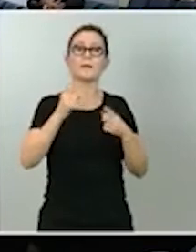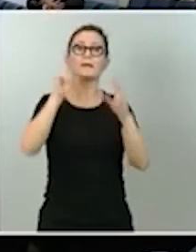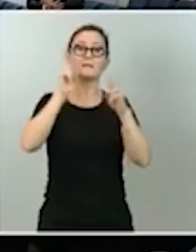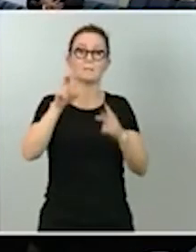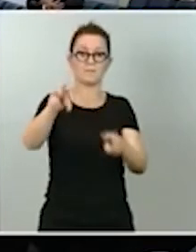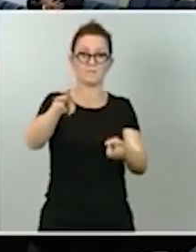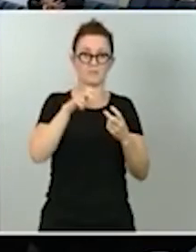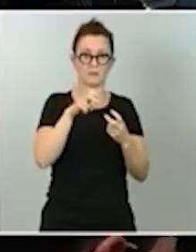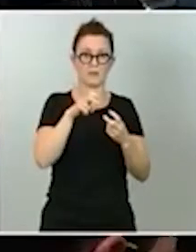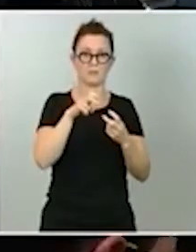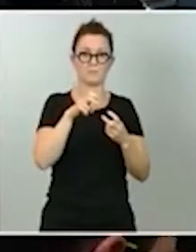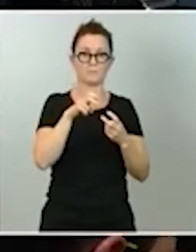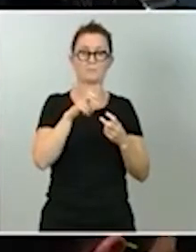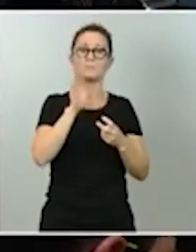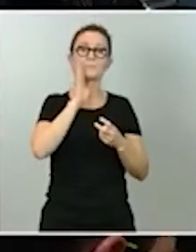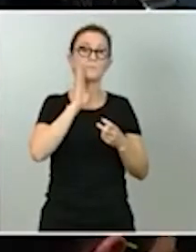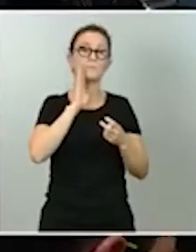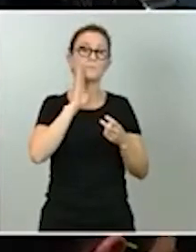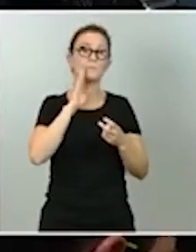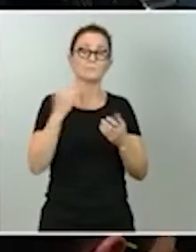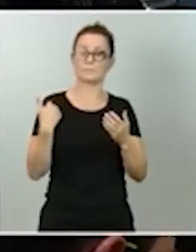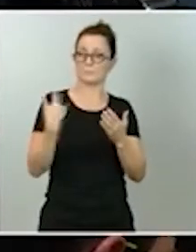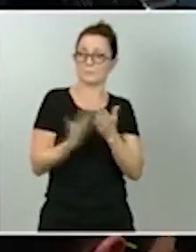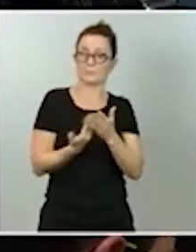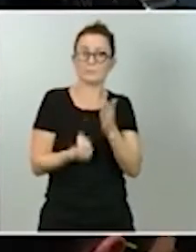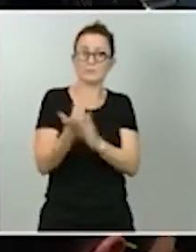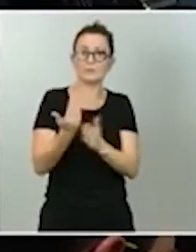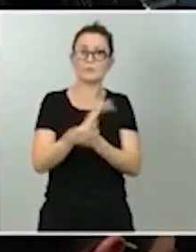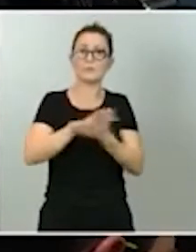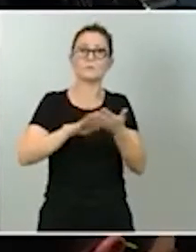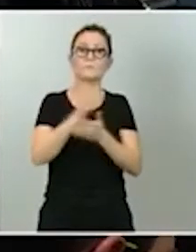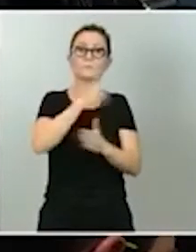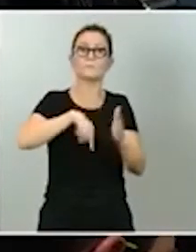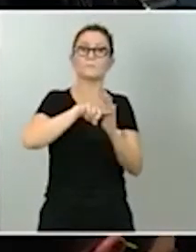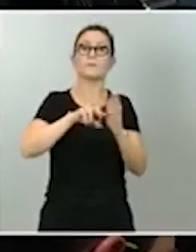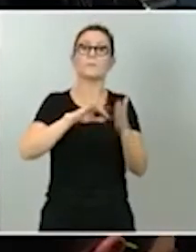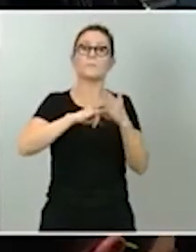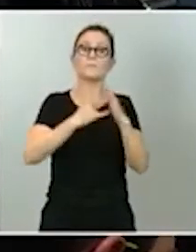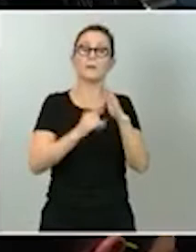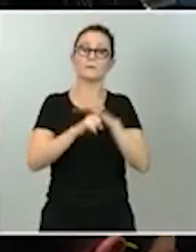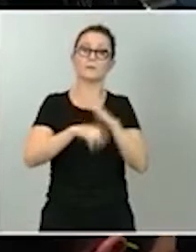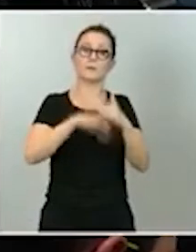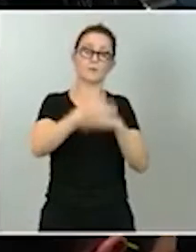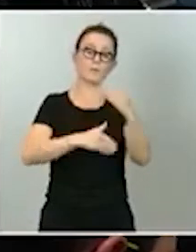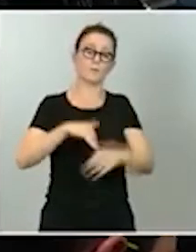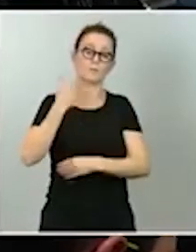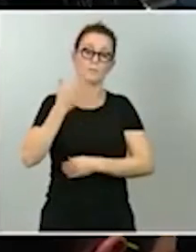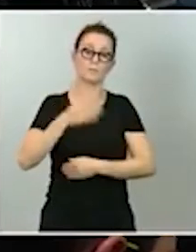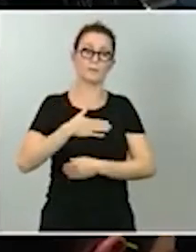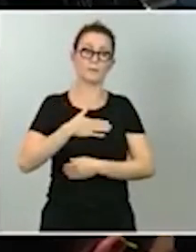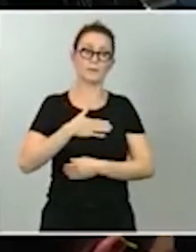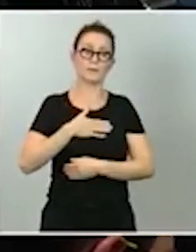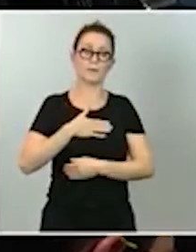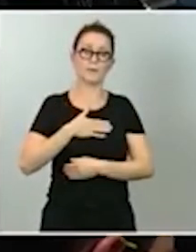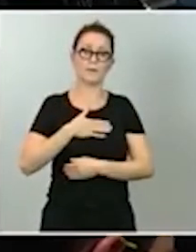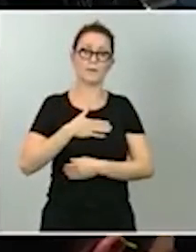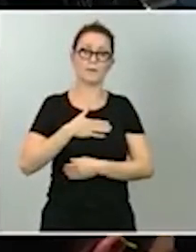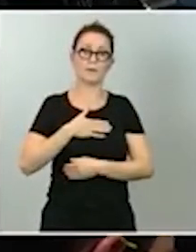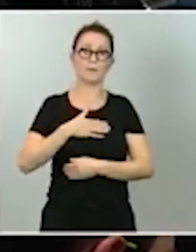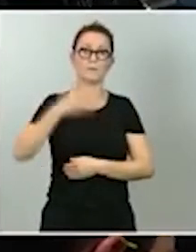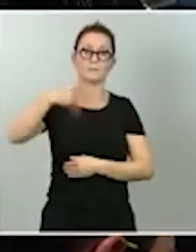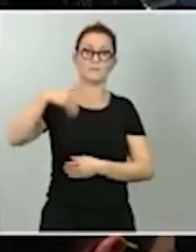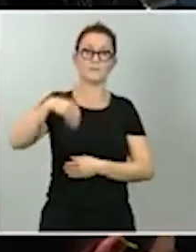Uno de los puntos, como han comentado estos días, uno de los puntos que integra el plan de recuperación que nos contará mañana el presidente del Gobierno